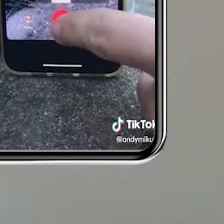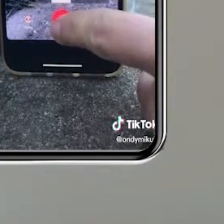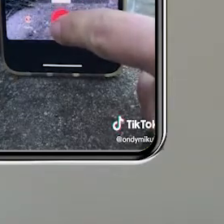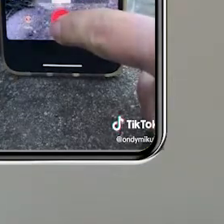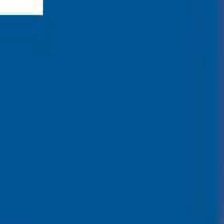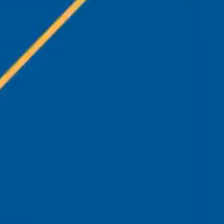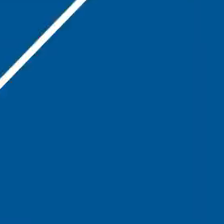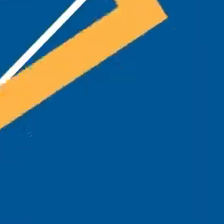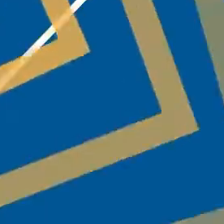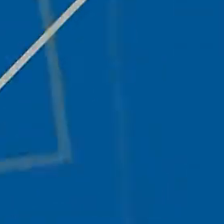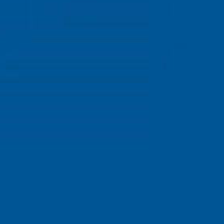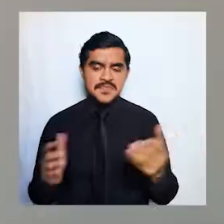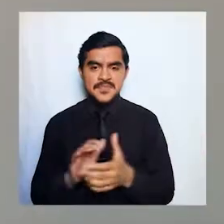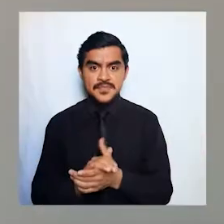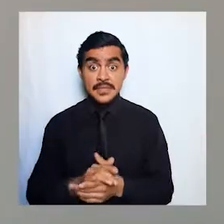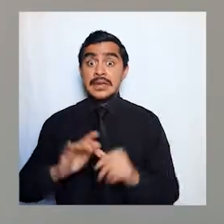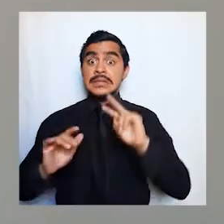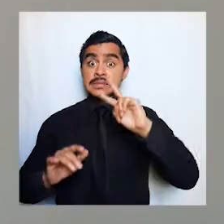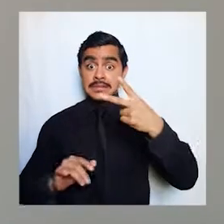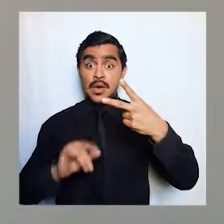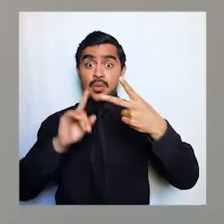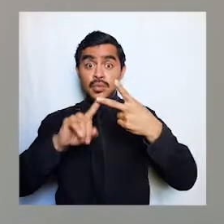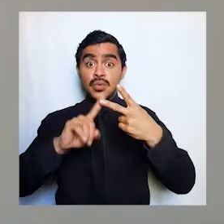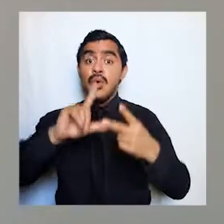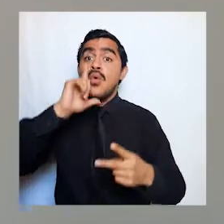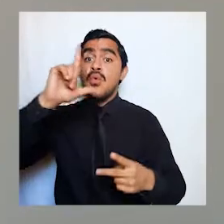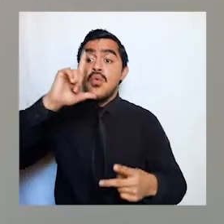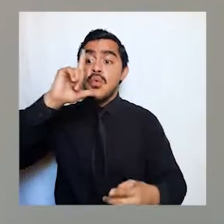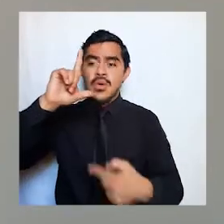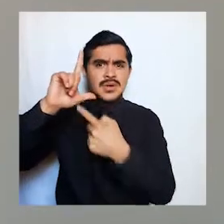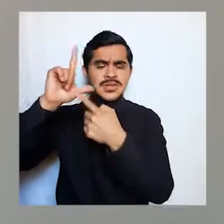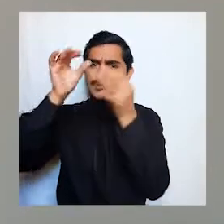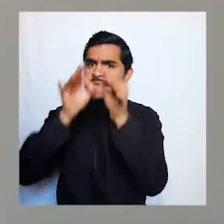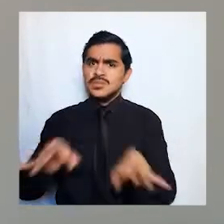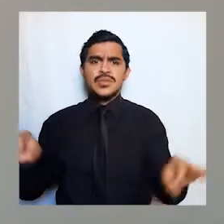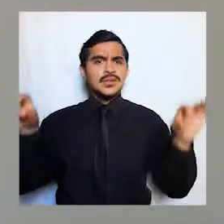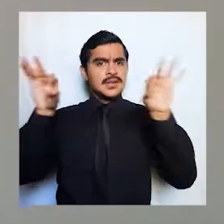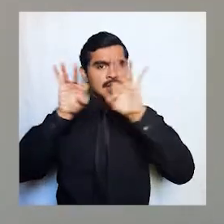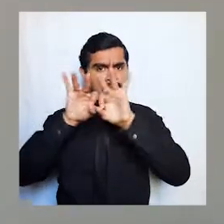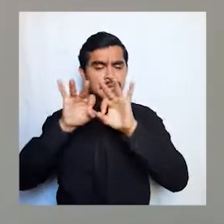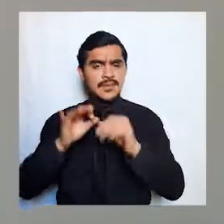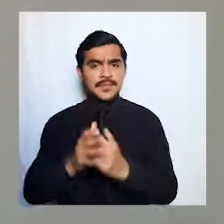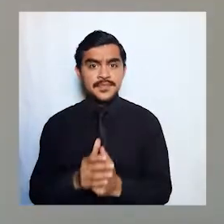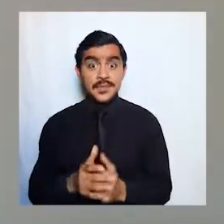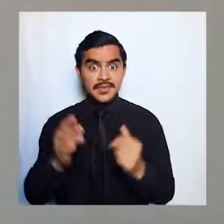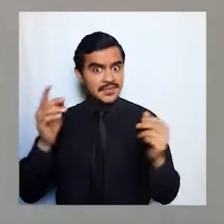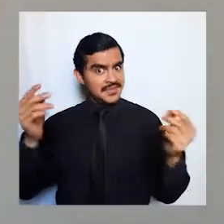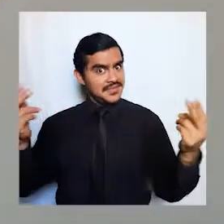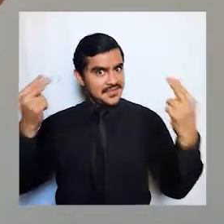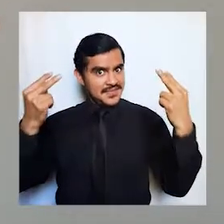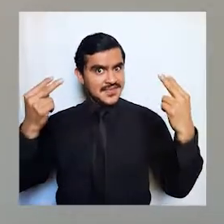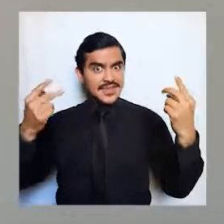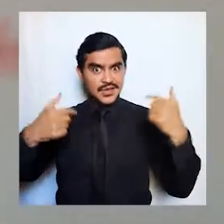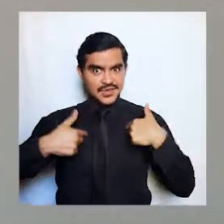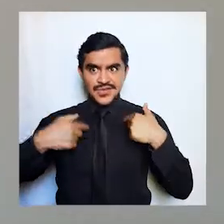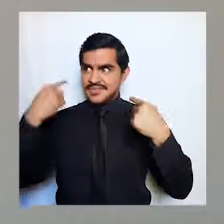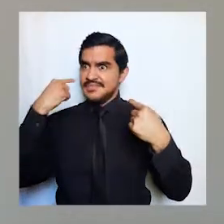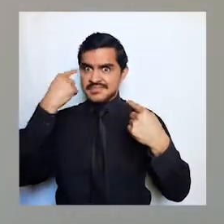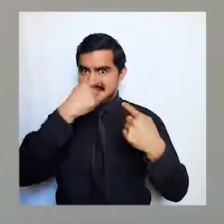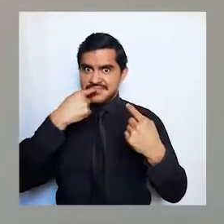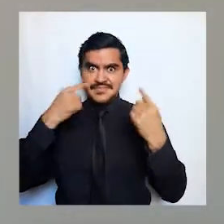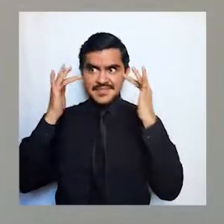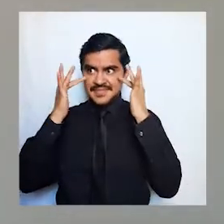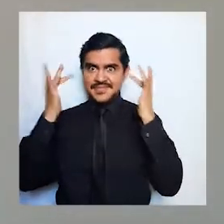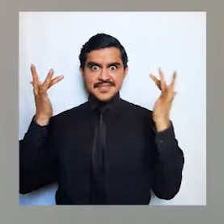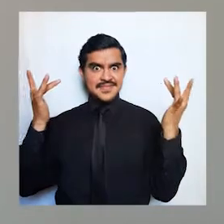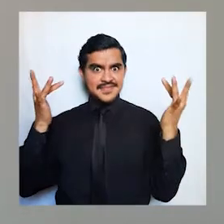entonces sólo necesitan eso segundo la iluminación es súper importante si se fijan yo me veo clara